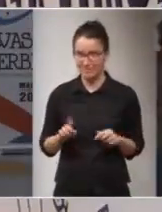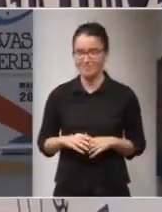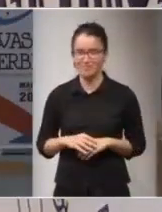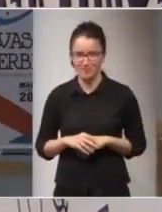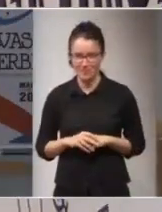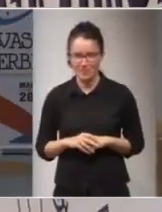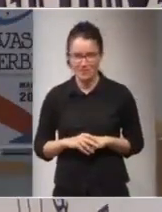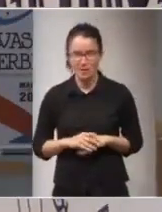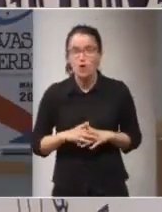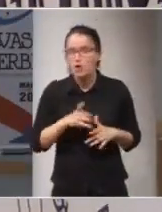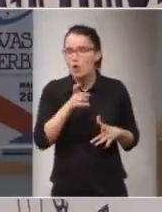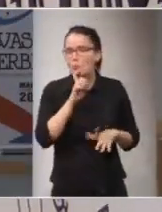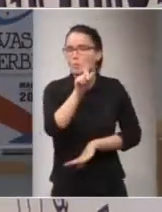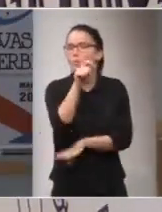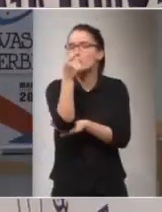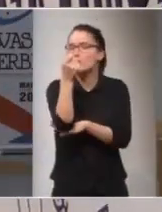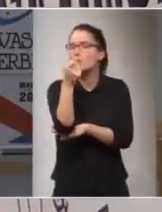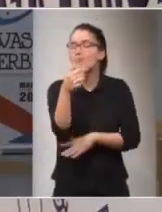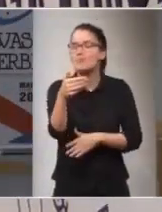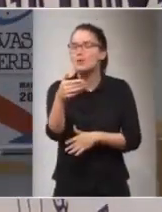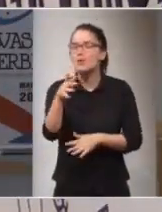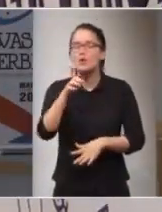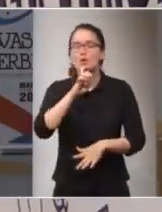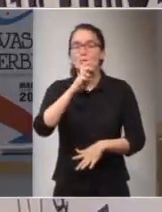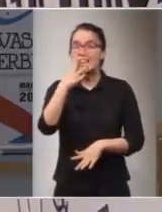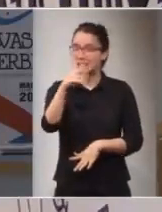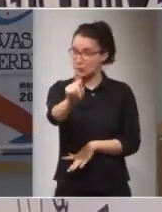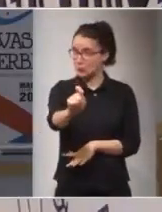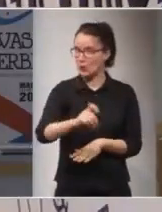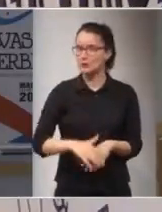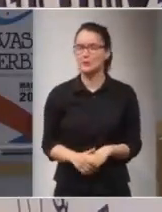¿y cómo llegamos aquí? en tres minutos